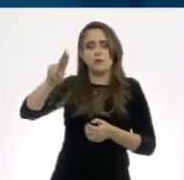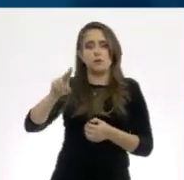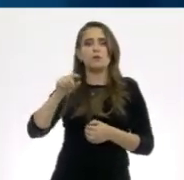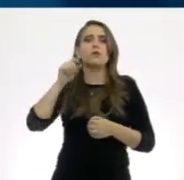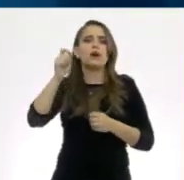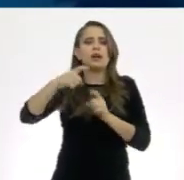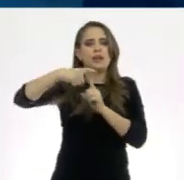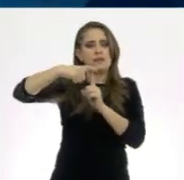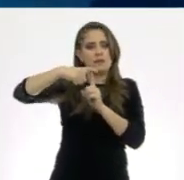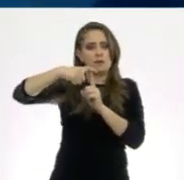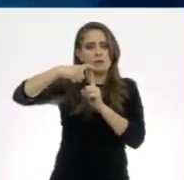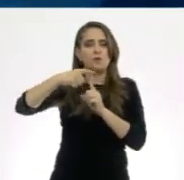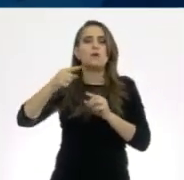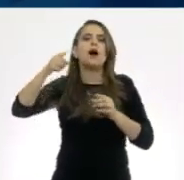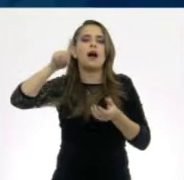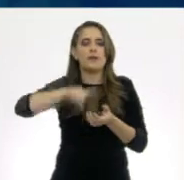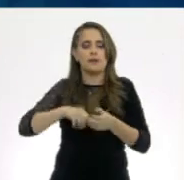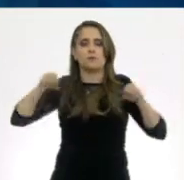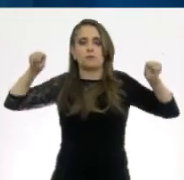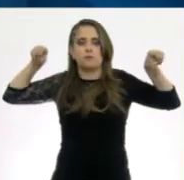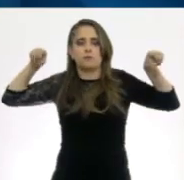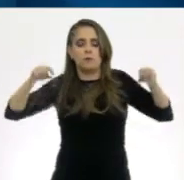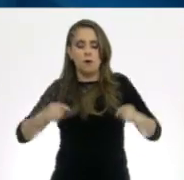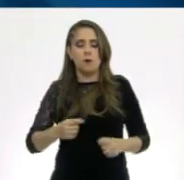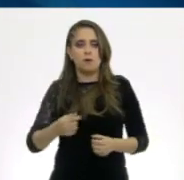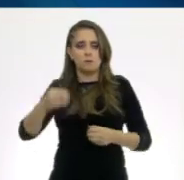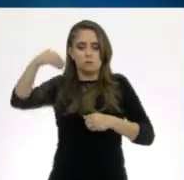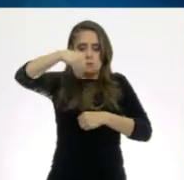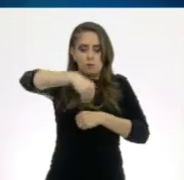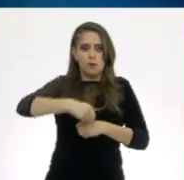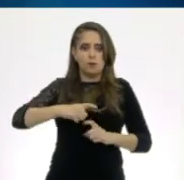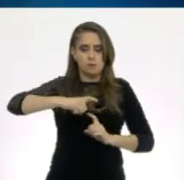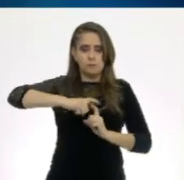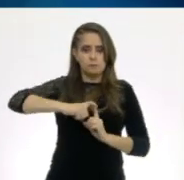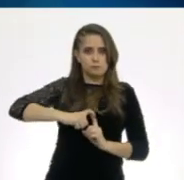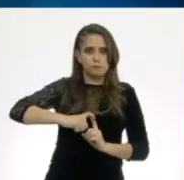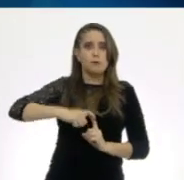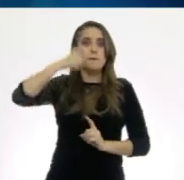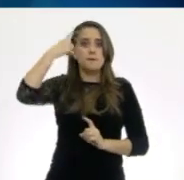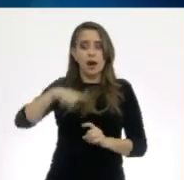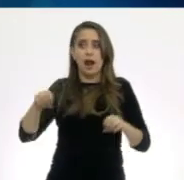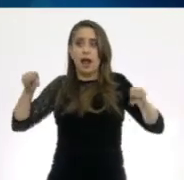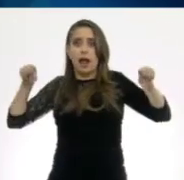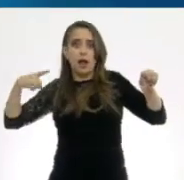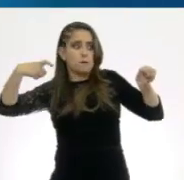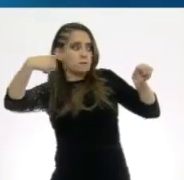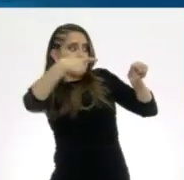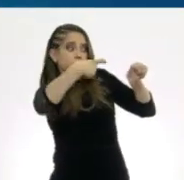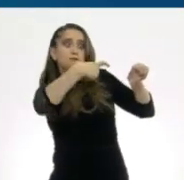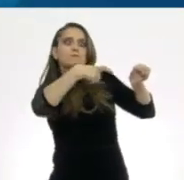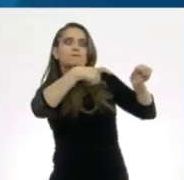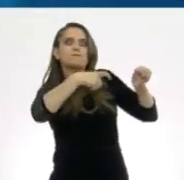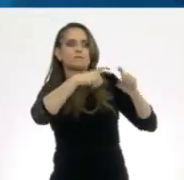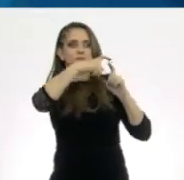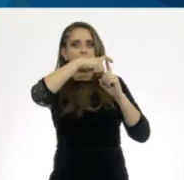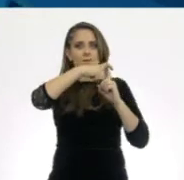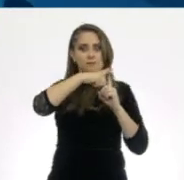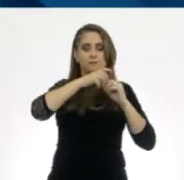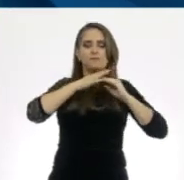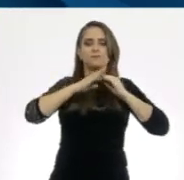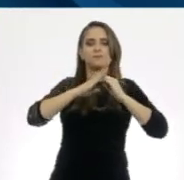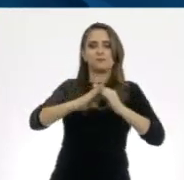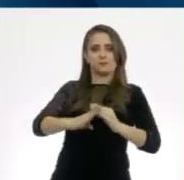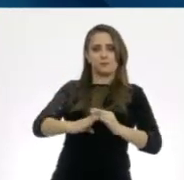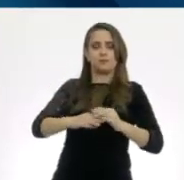forma de T que se coloca en el cuello del útero para impedir el encuentro entre el óvulo y los espermatozoides. Otra opción es la